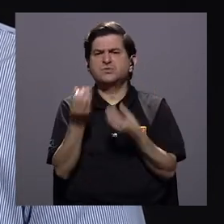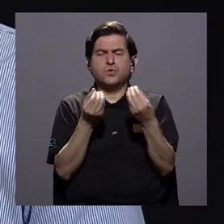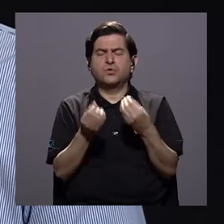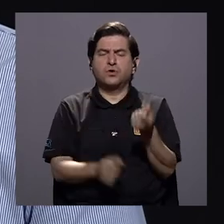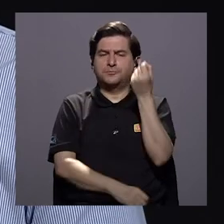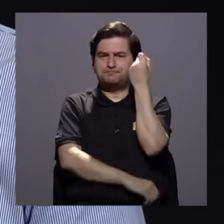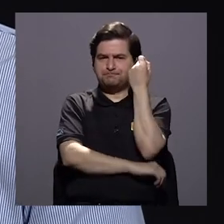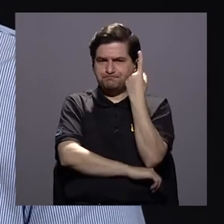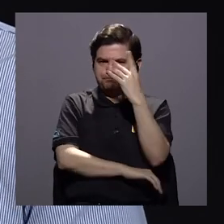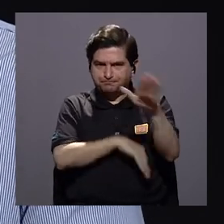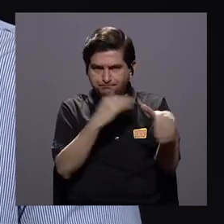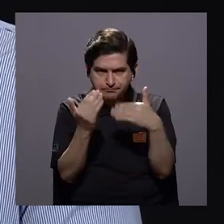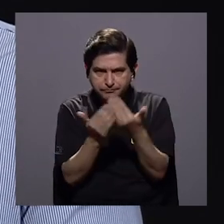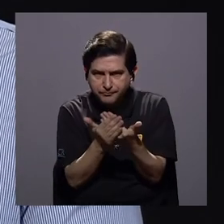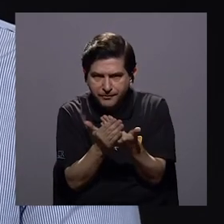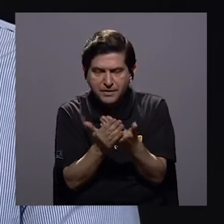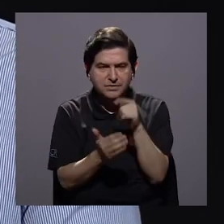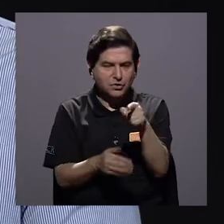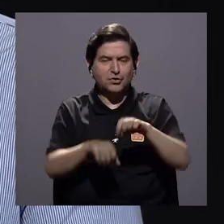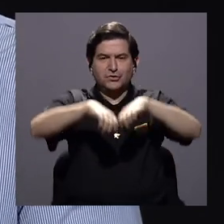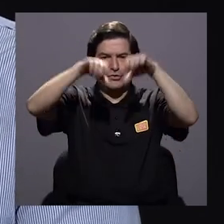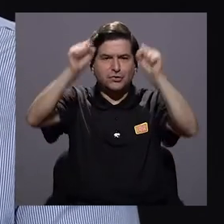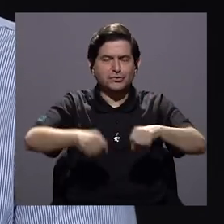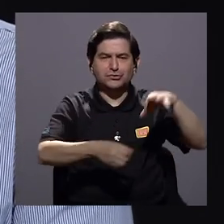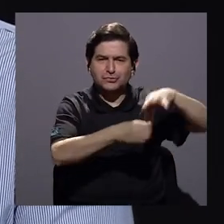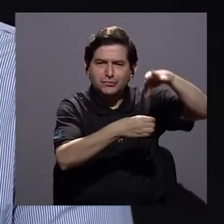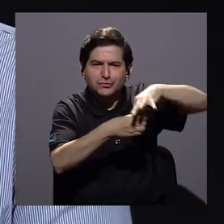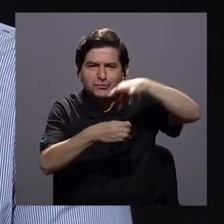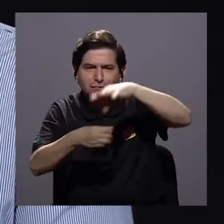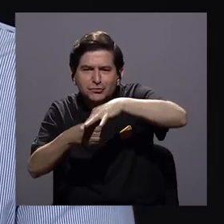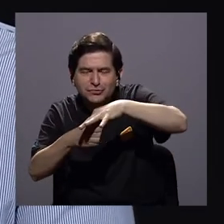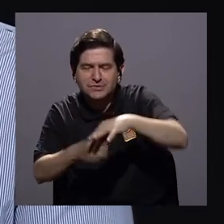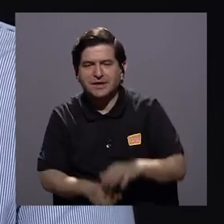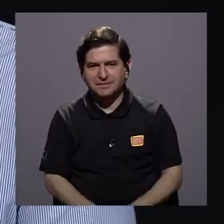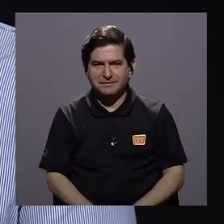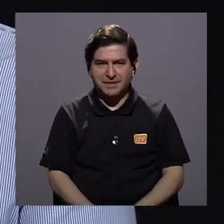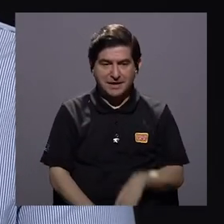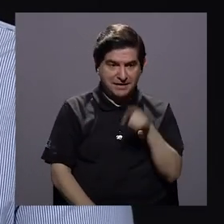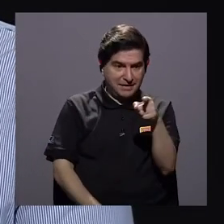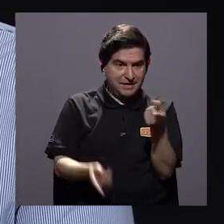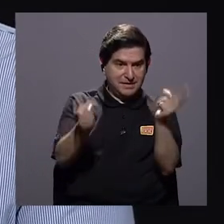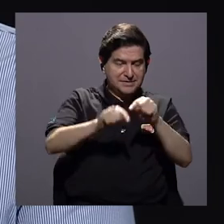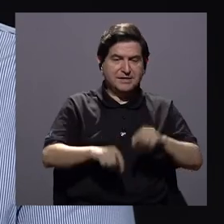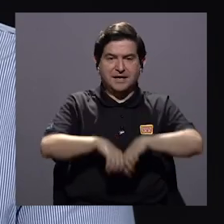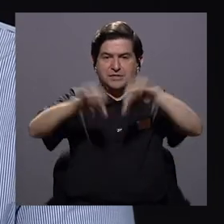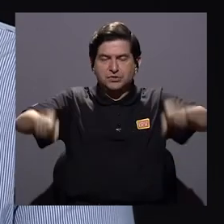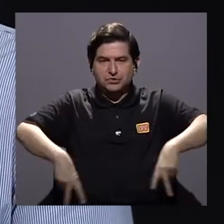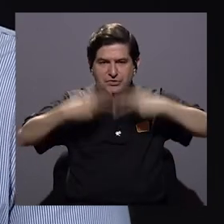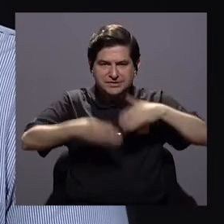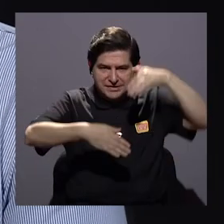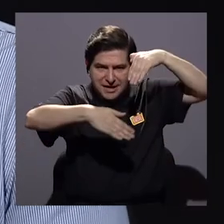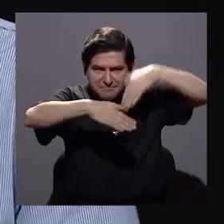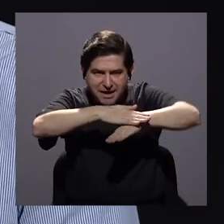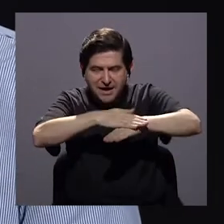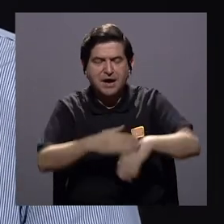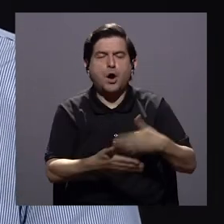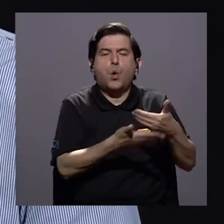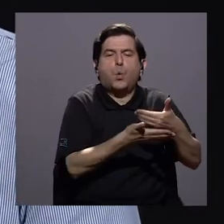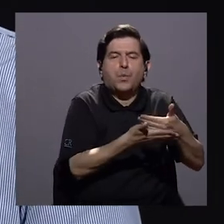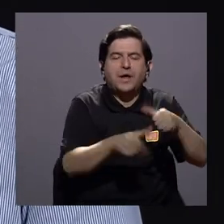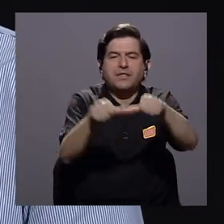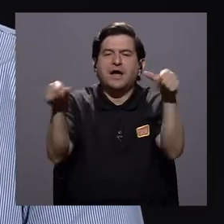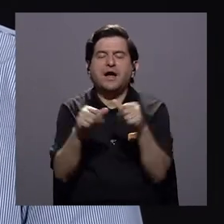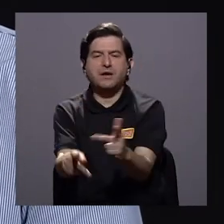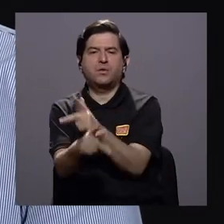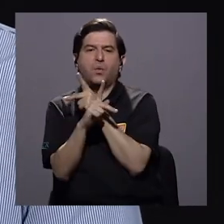es entender que todo sistema de cultivo que se mete en un ecosistema como un humedal